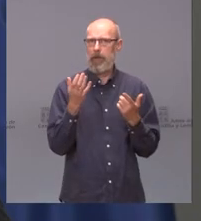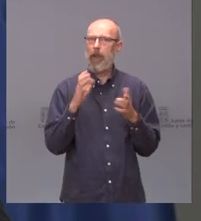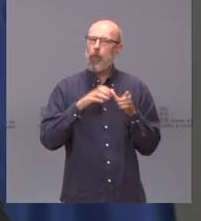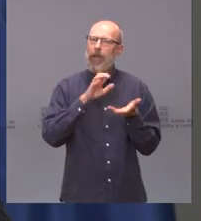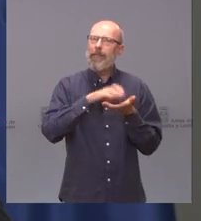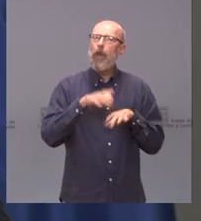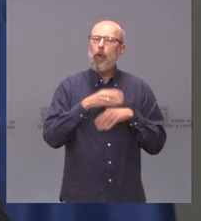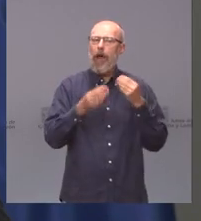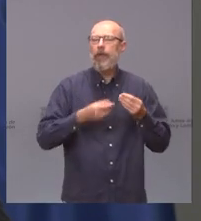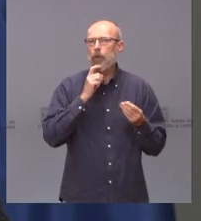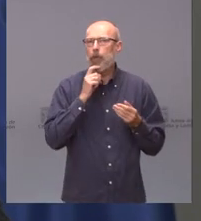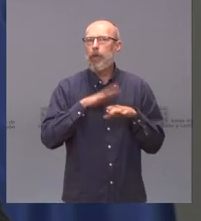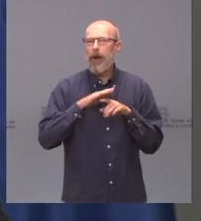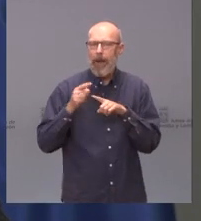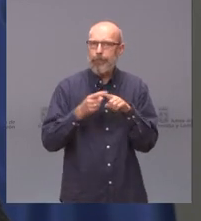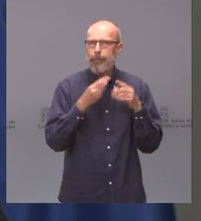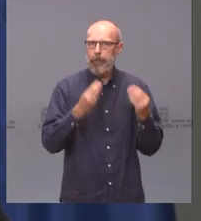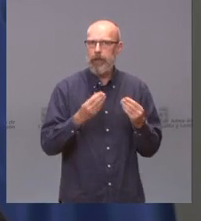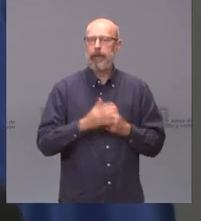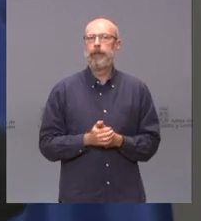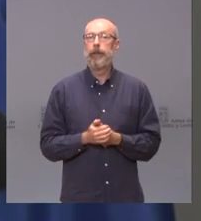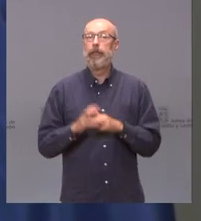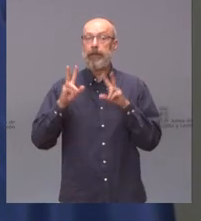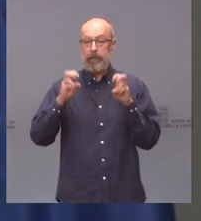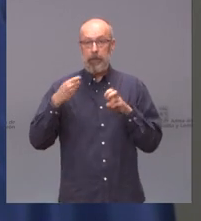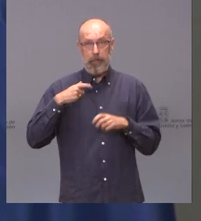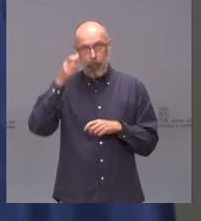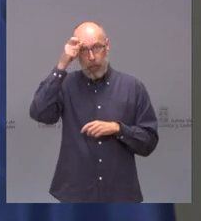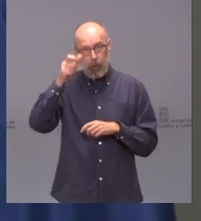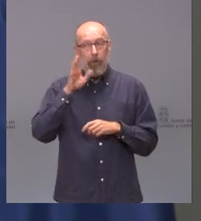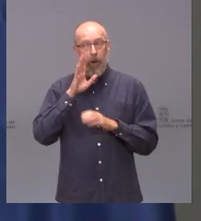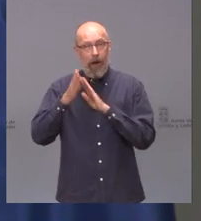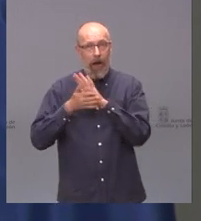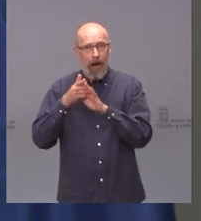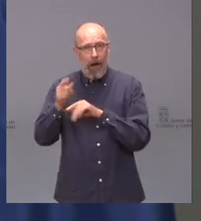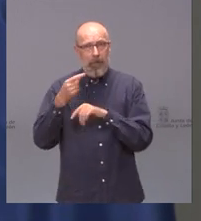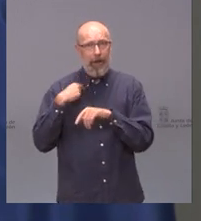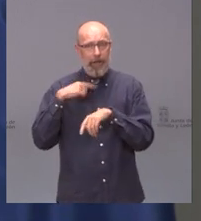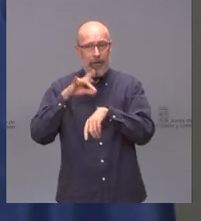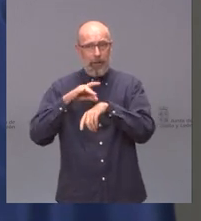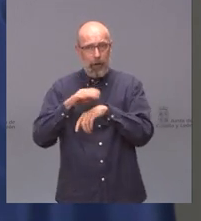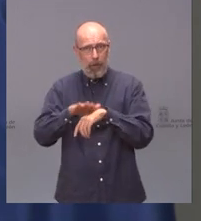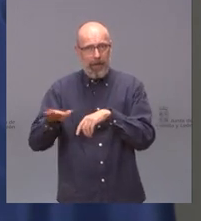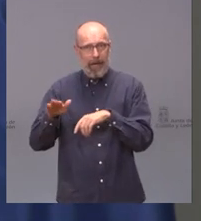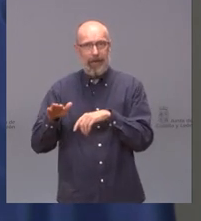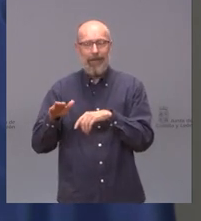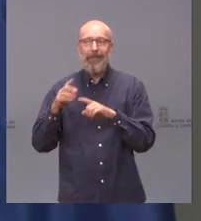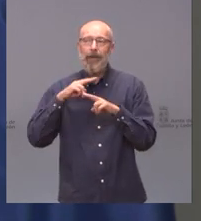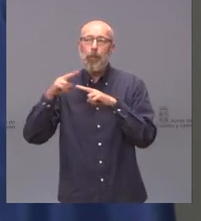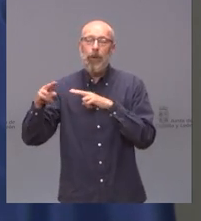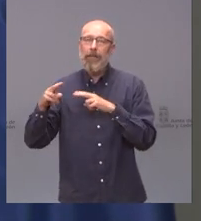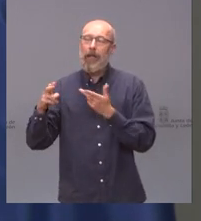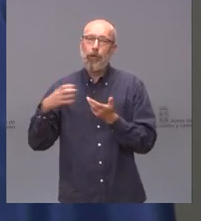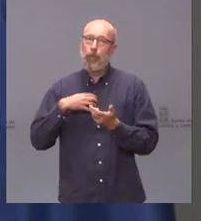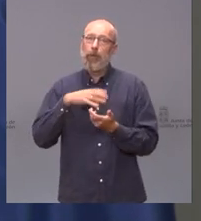bien sobre el asunto de La Guareña no le puedo contestar con precisión porque no conozco el caso con precisión pero sí puedo contestarle una cosa